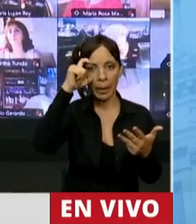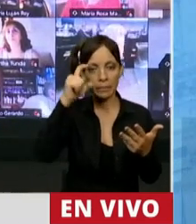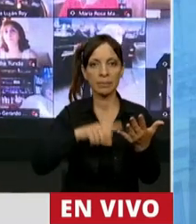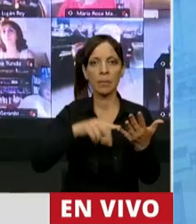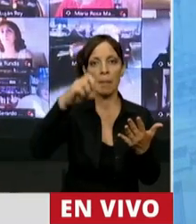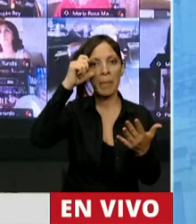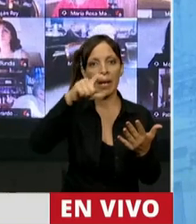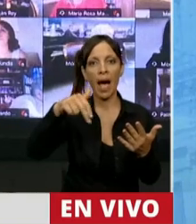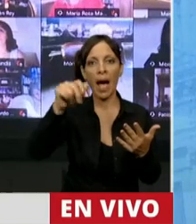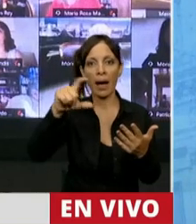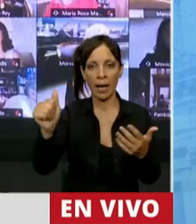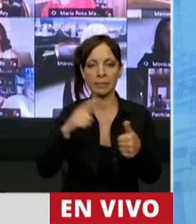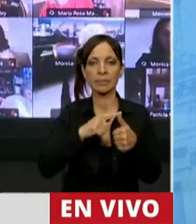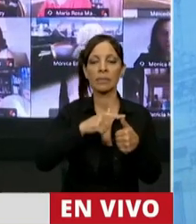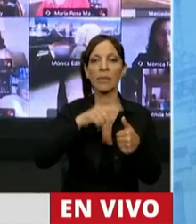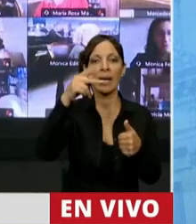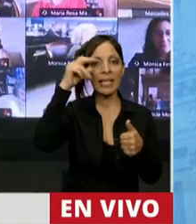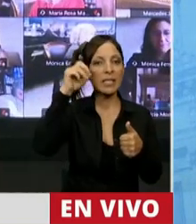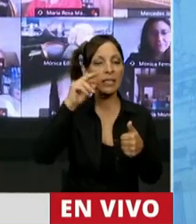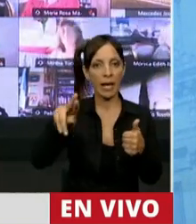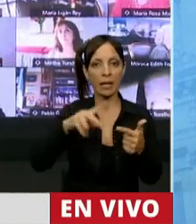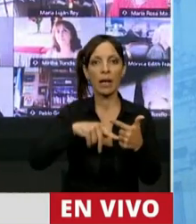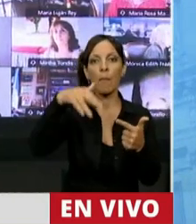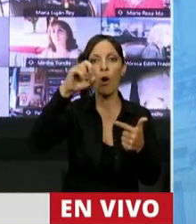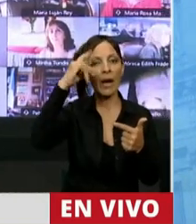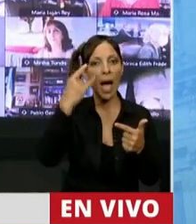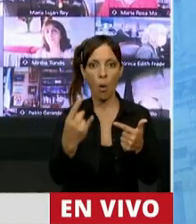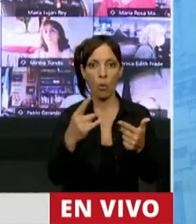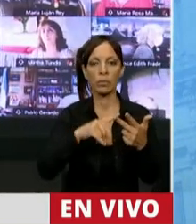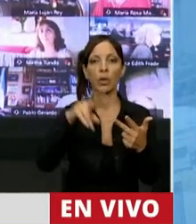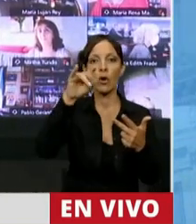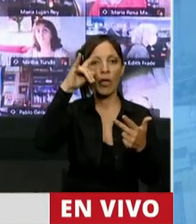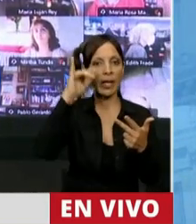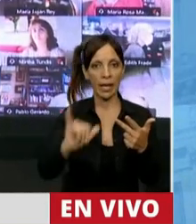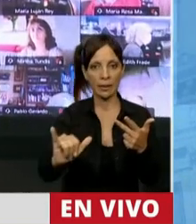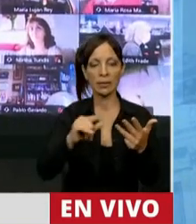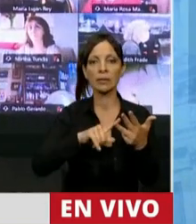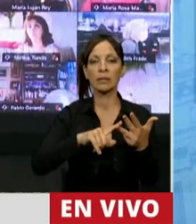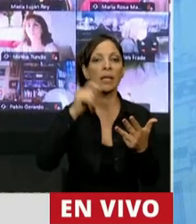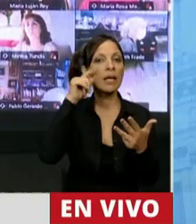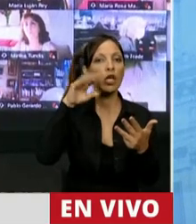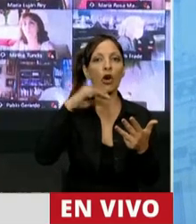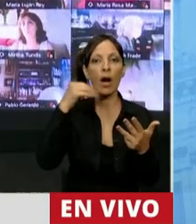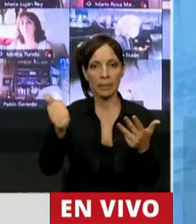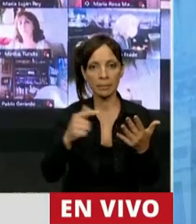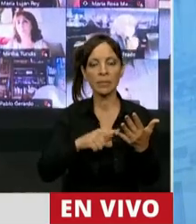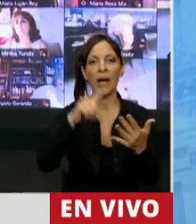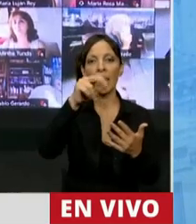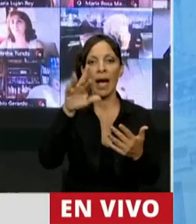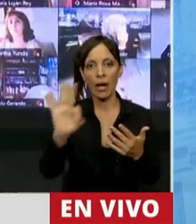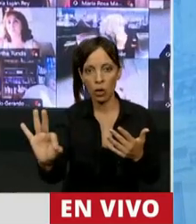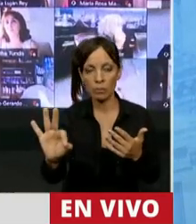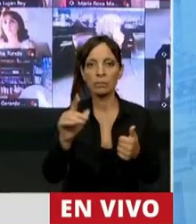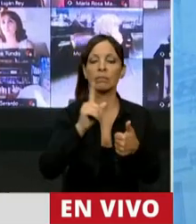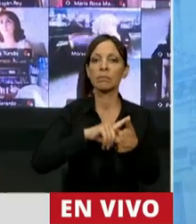Paula Penaca, Máximo Kirchner, Cecilia Moró, Cristina Álvarez Rodríguez, José Luis Gioja, Pablo Carro y